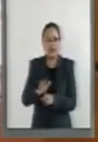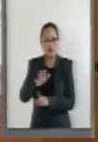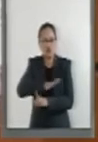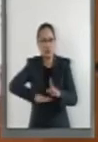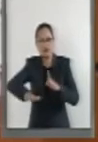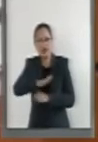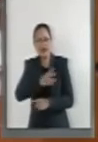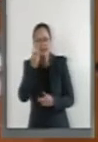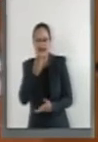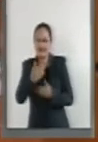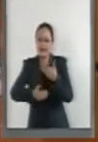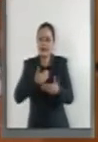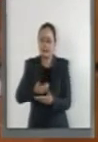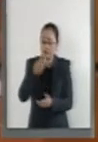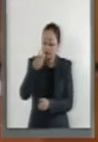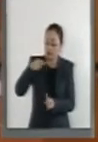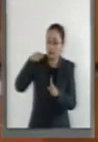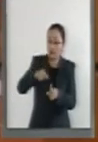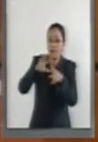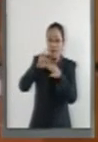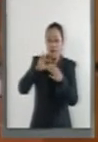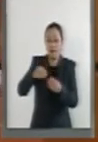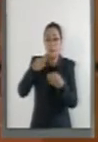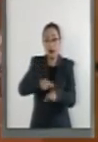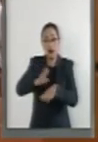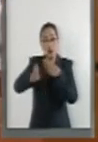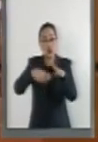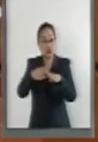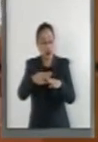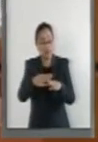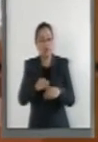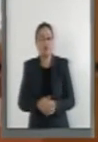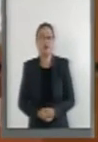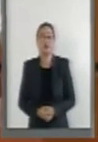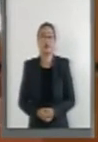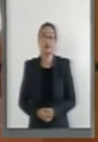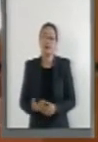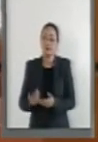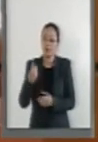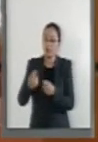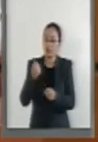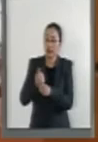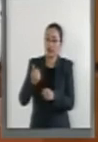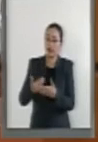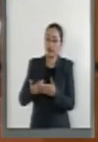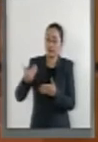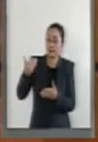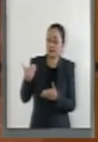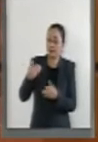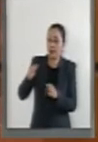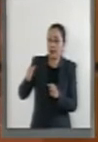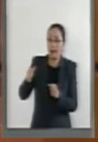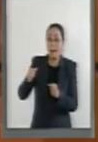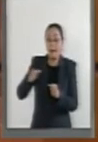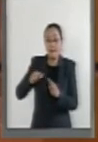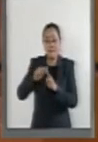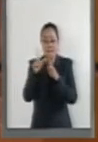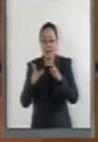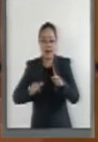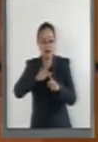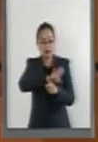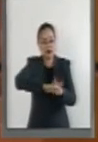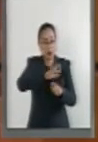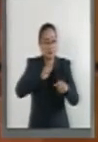climático, según el Banco Mundial. Apenas el año pasado las costas mexicanas del Pacífico